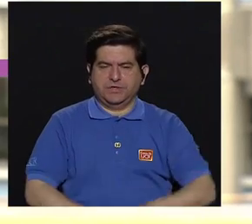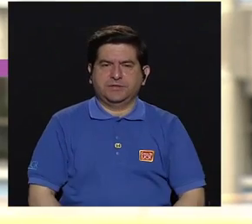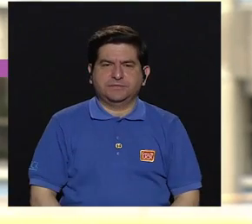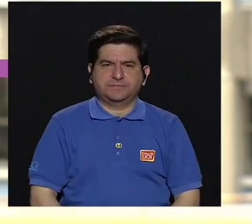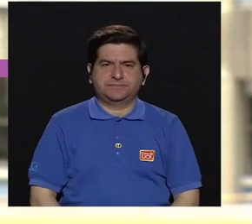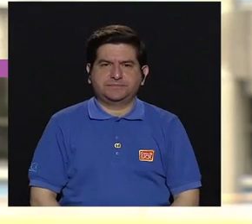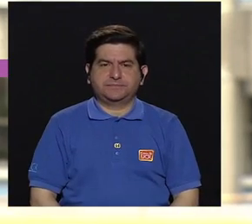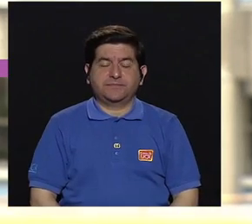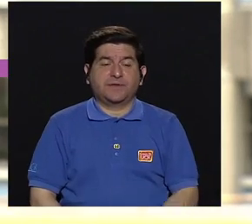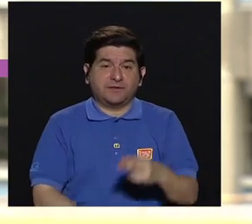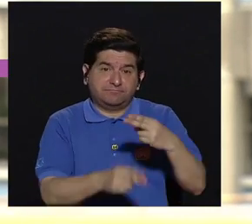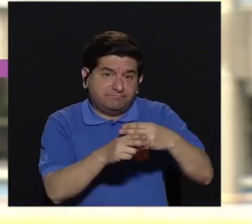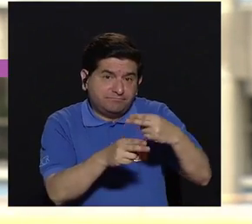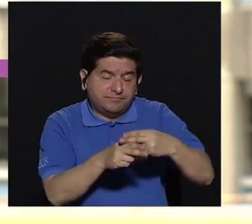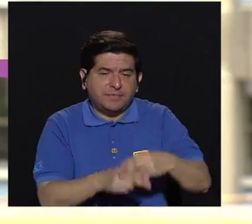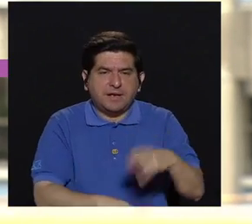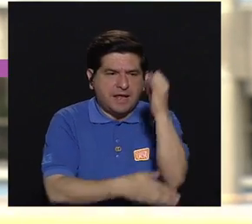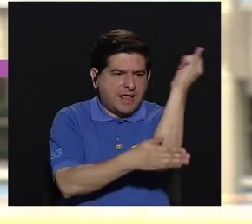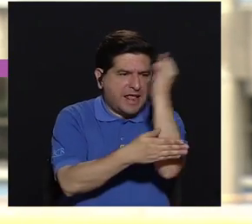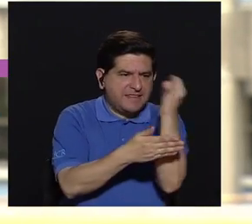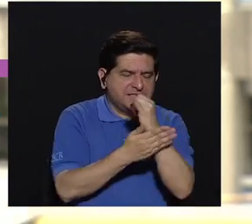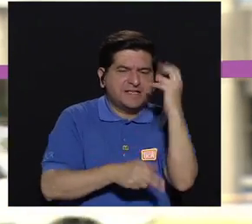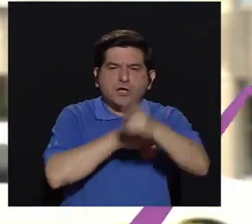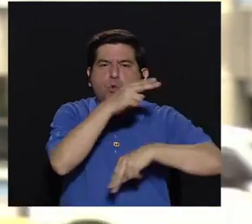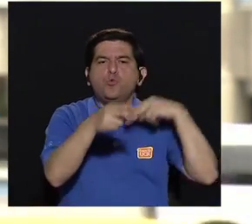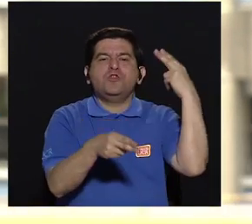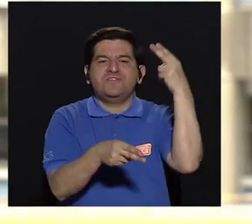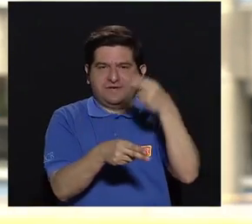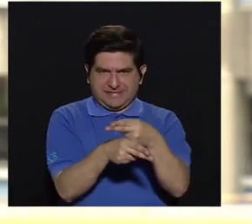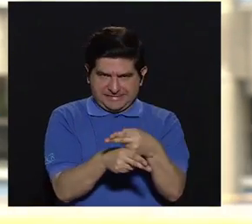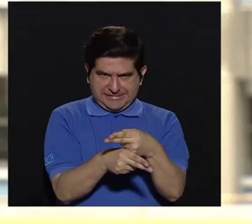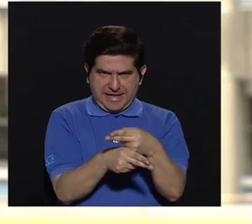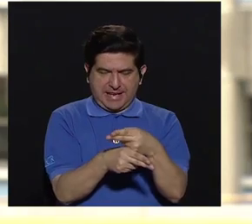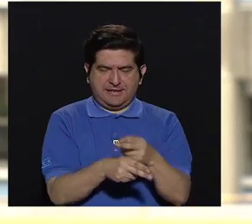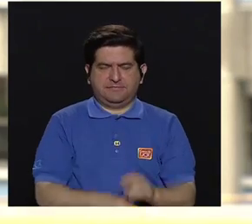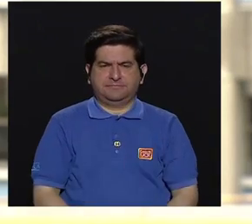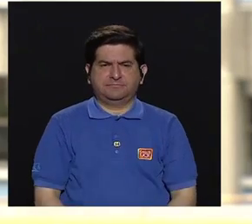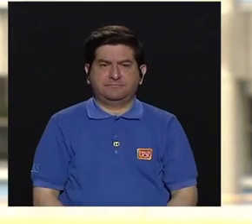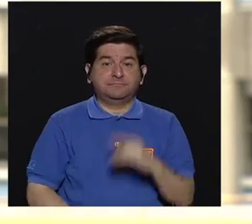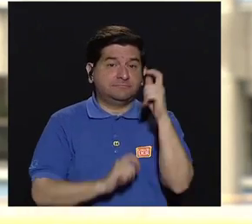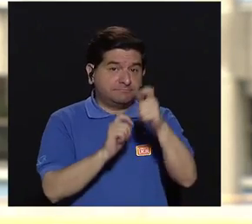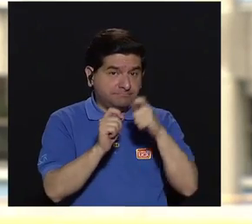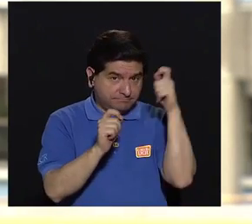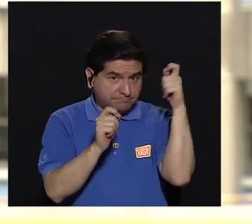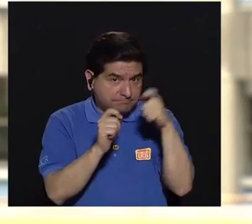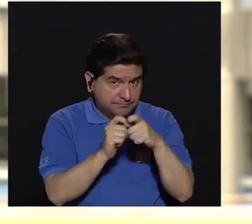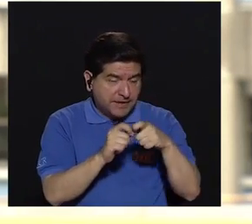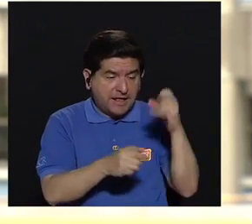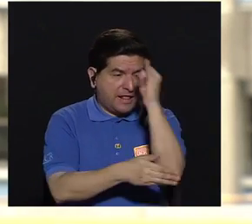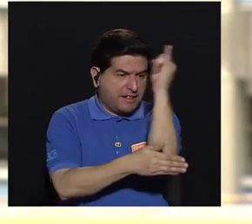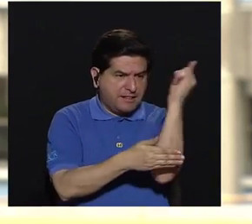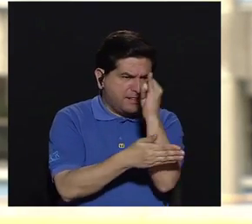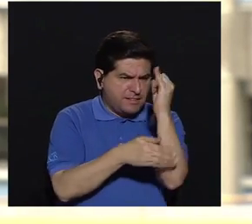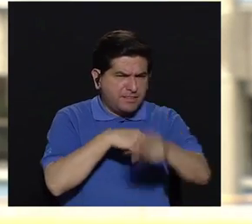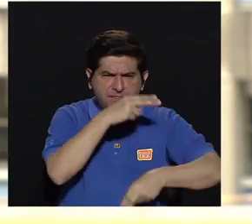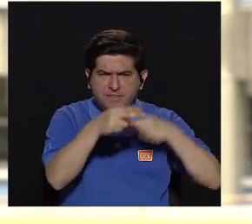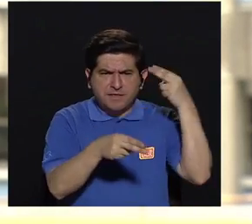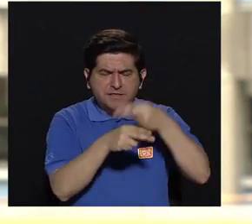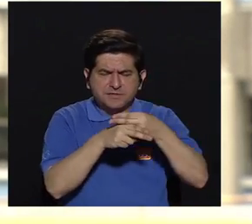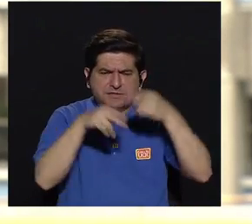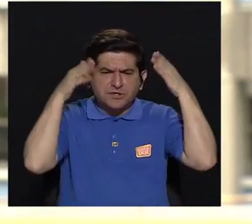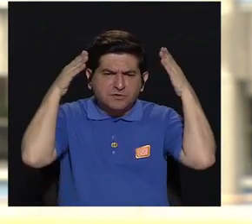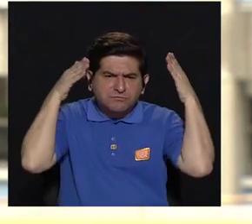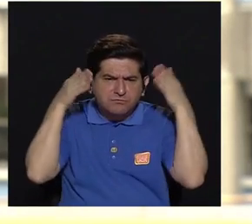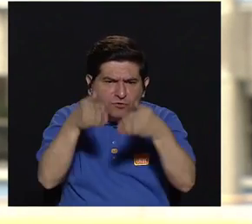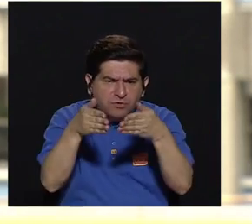lo que llamamos el diseño universal. Específicamente, el diseño universal se